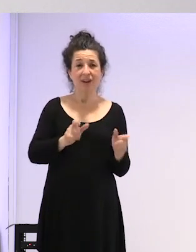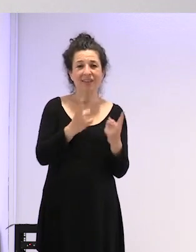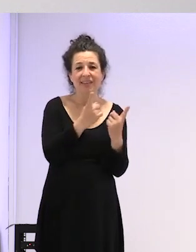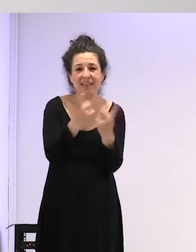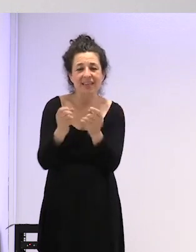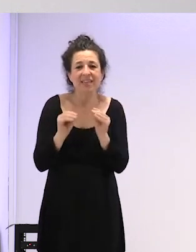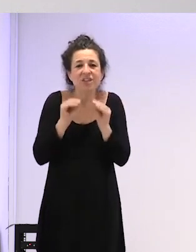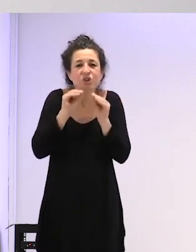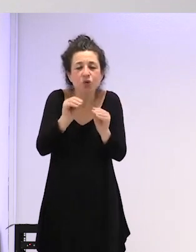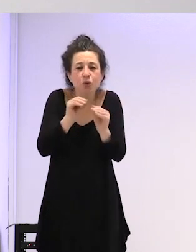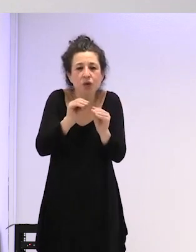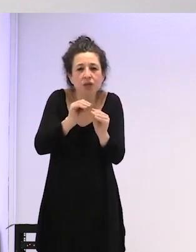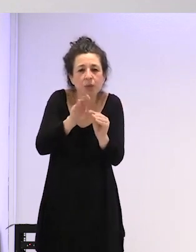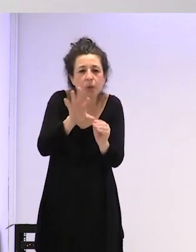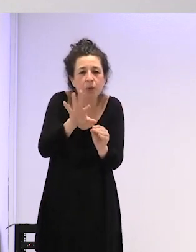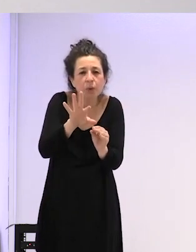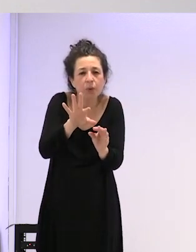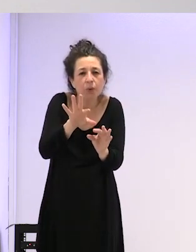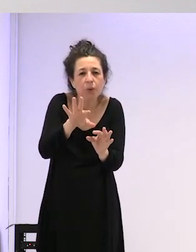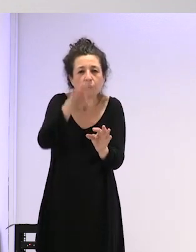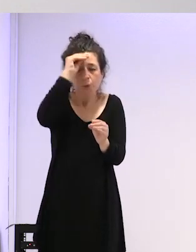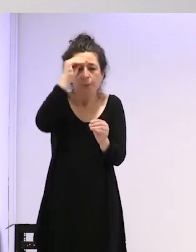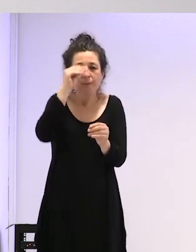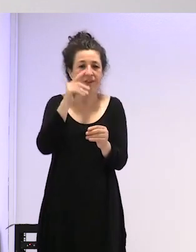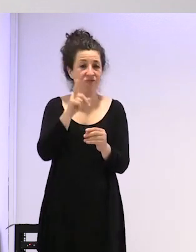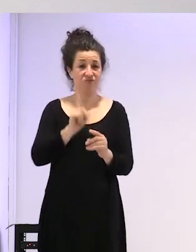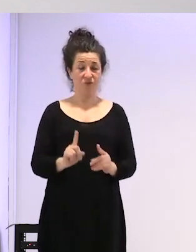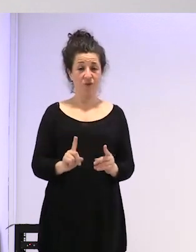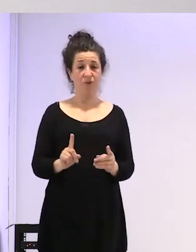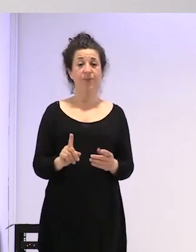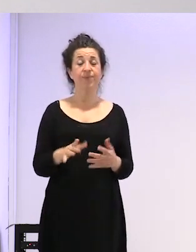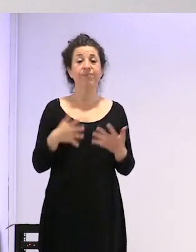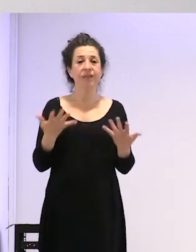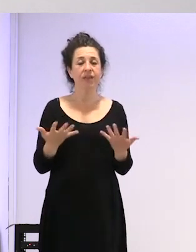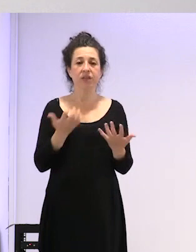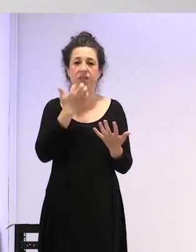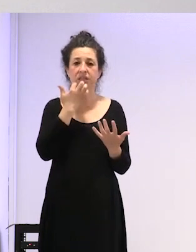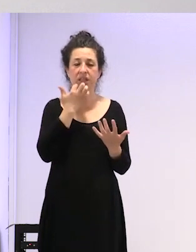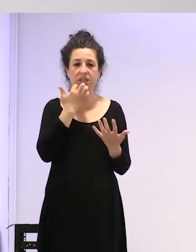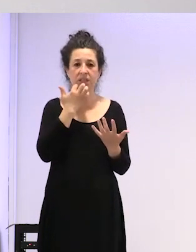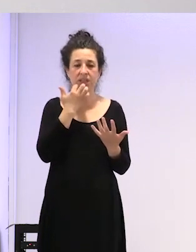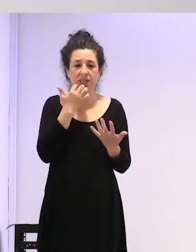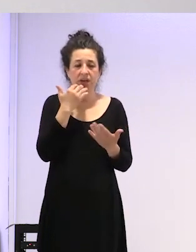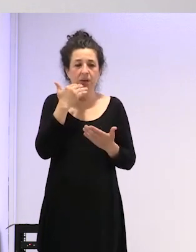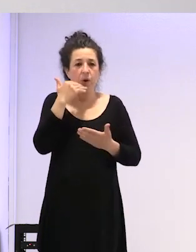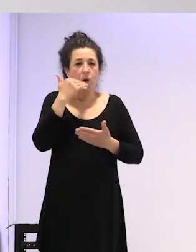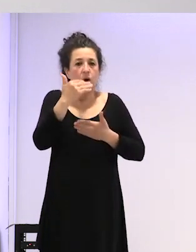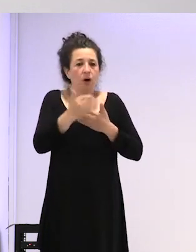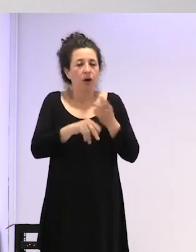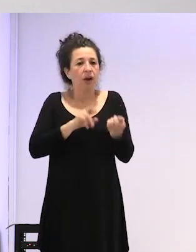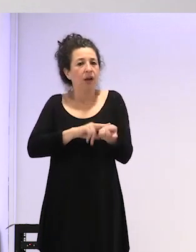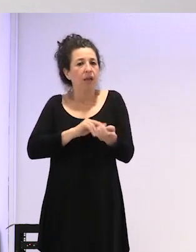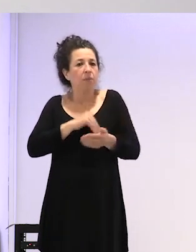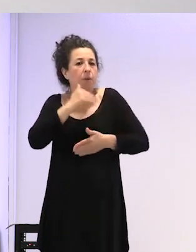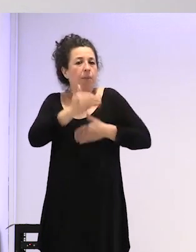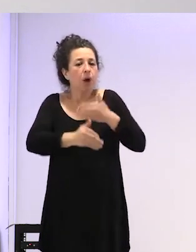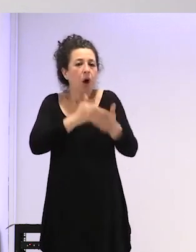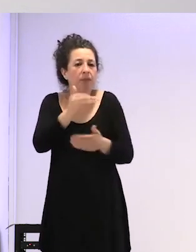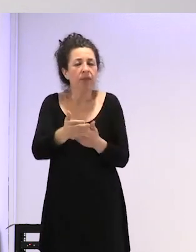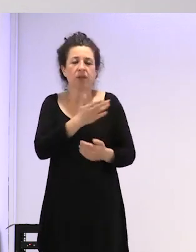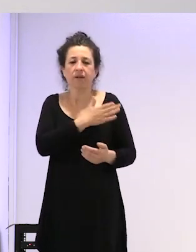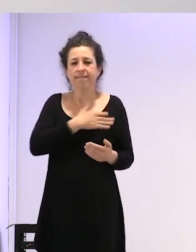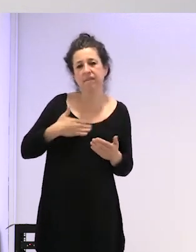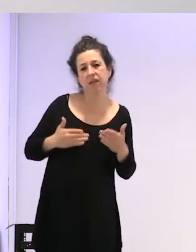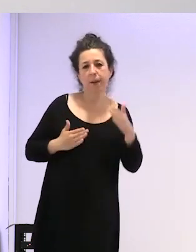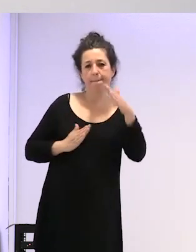a mí si una persona dice que quiere ir lenta en el proceso pues que coja lo mismo que quiere que quiere parar